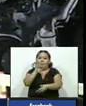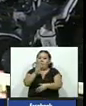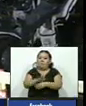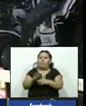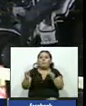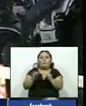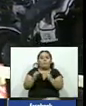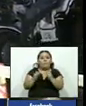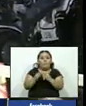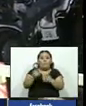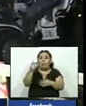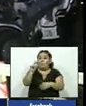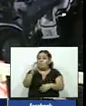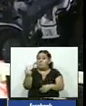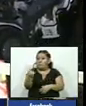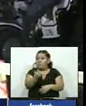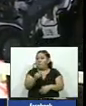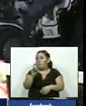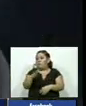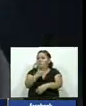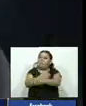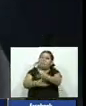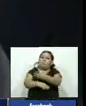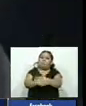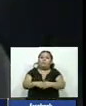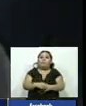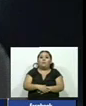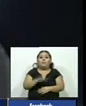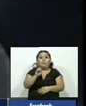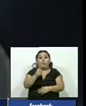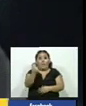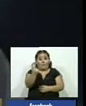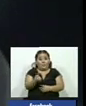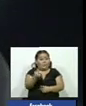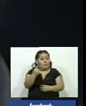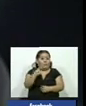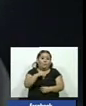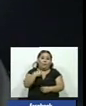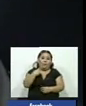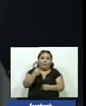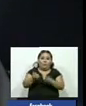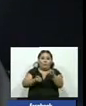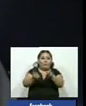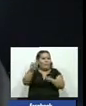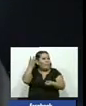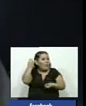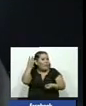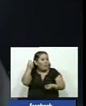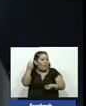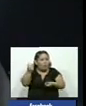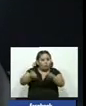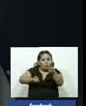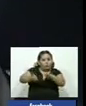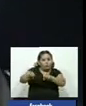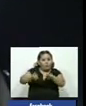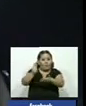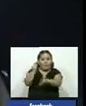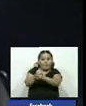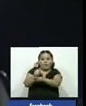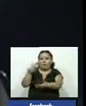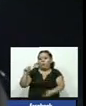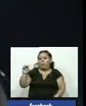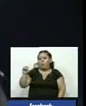dejó a cinco personas lesionadas el del fallecido del camioncito blanco del toyotilla pues